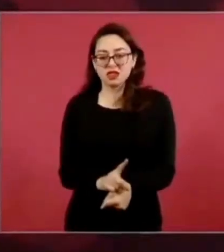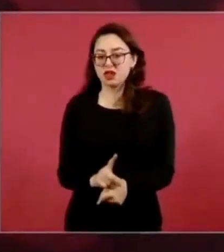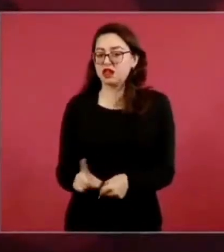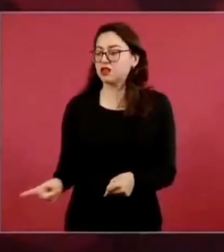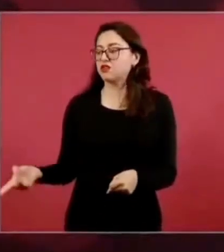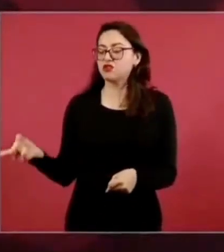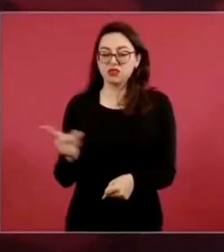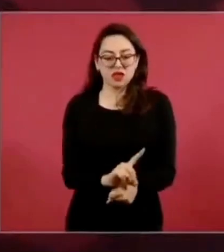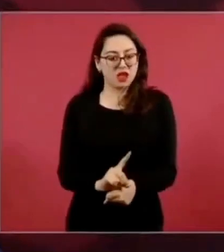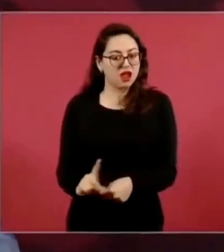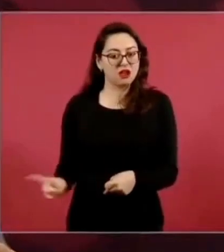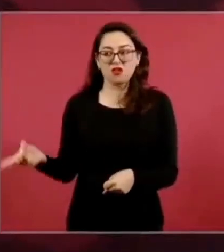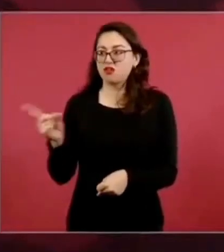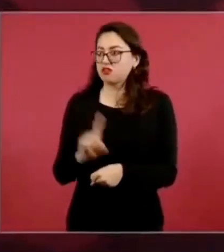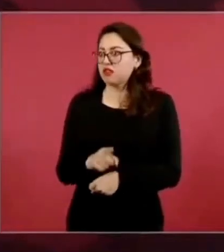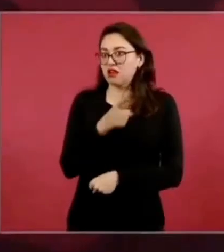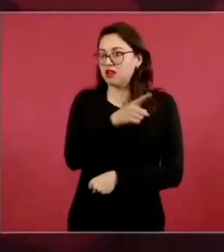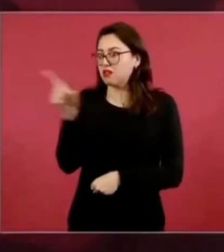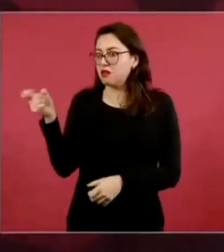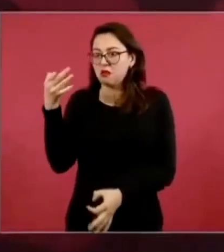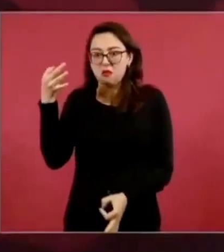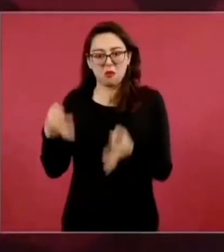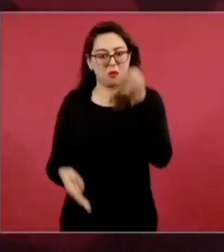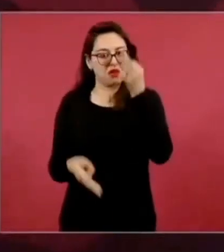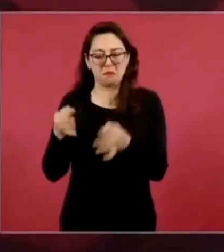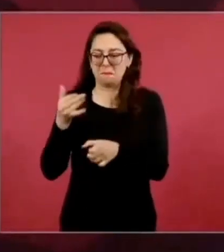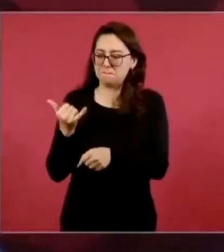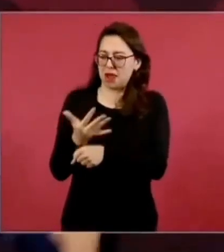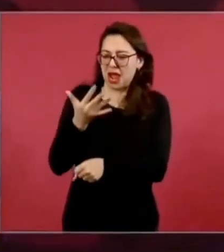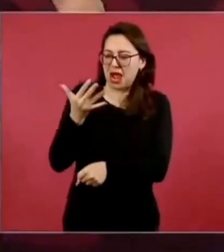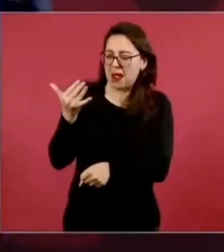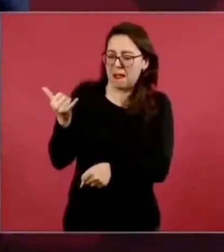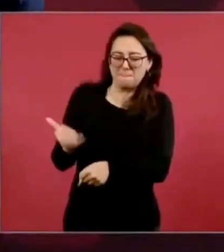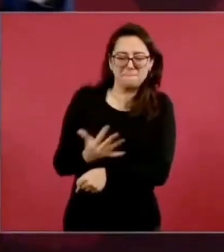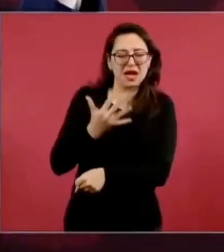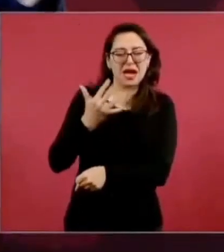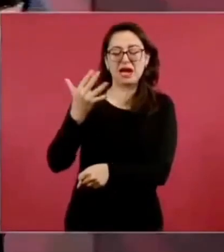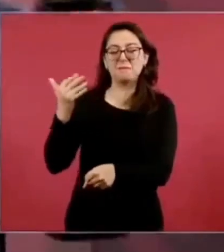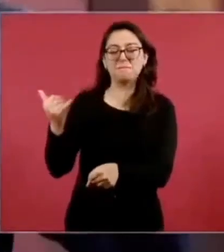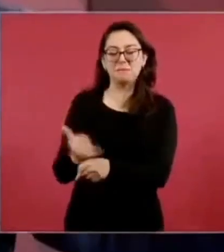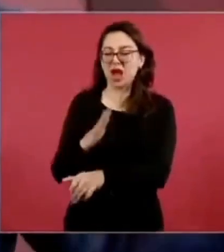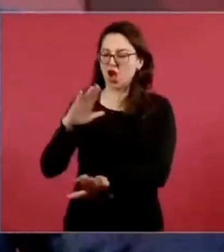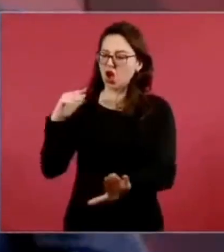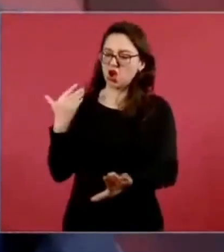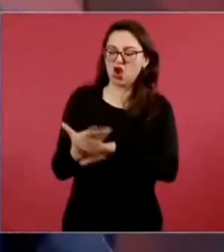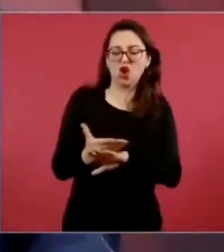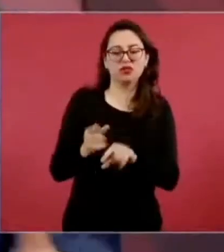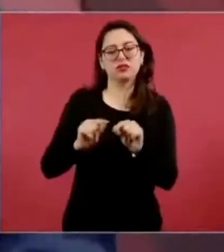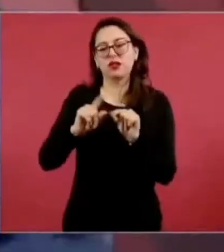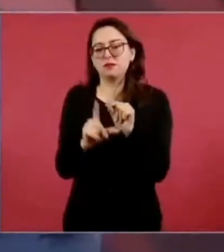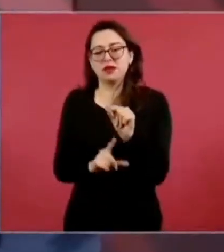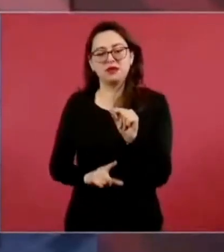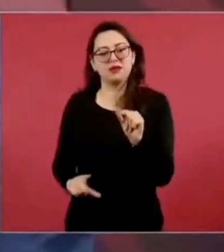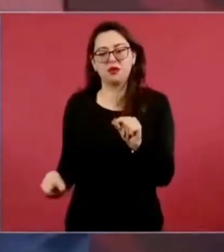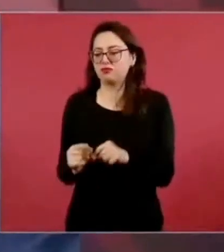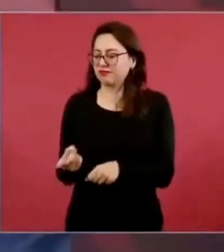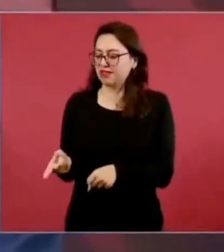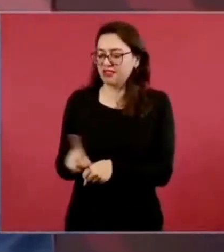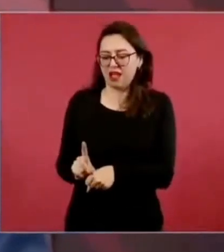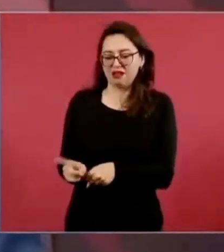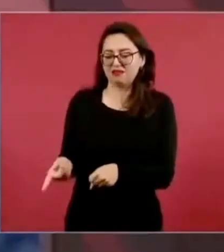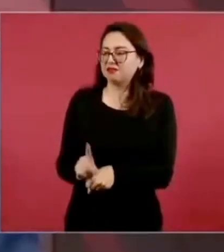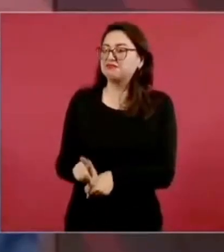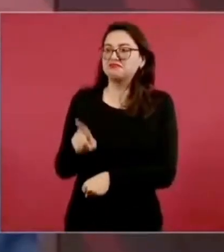sea está podrido el poder